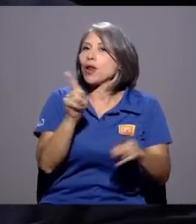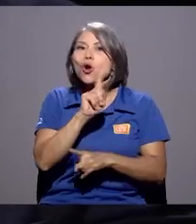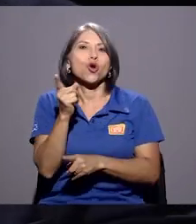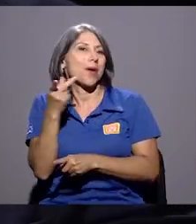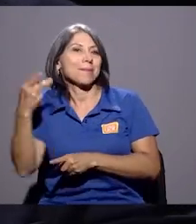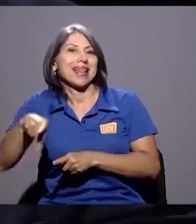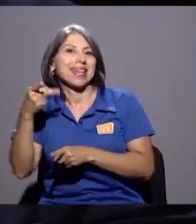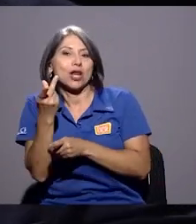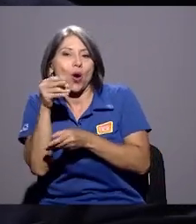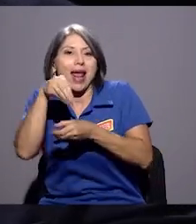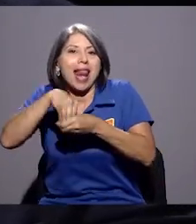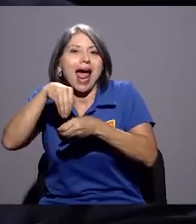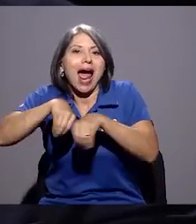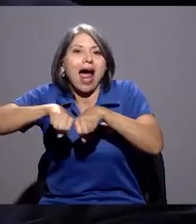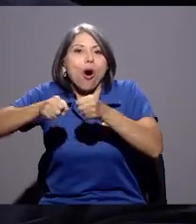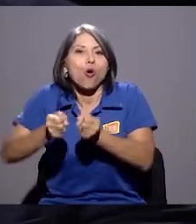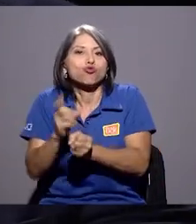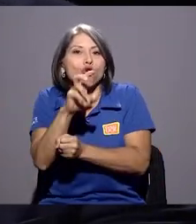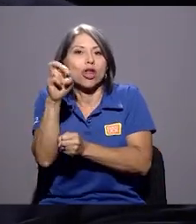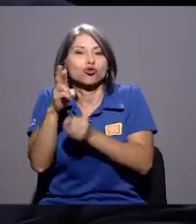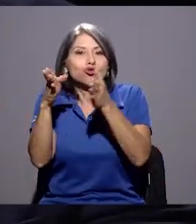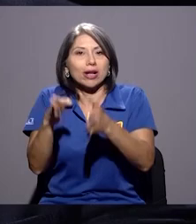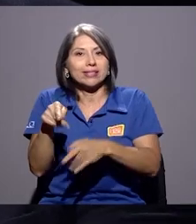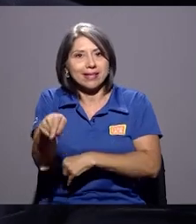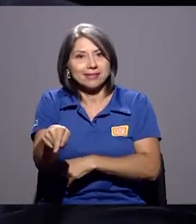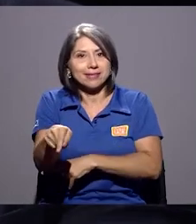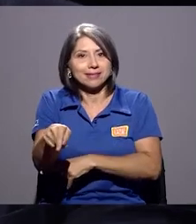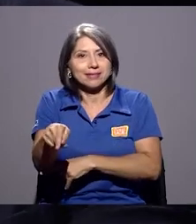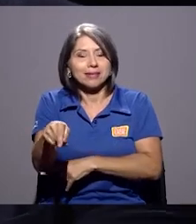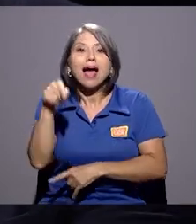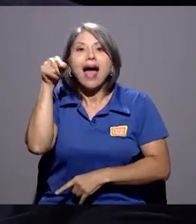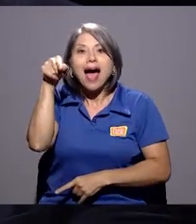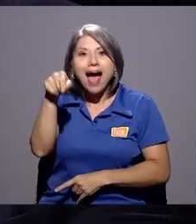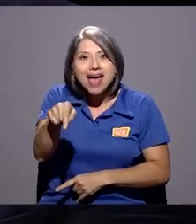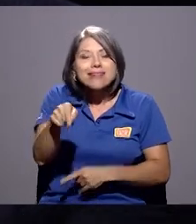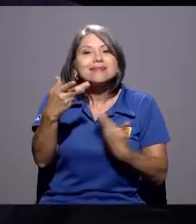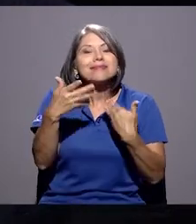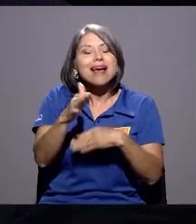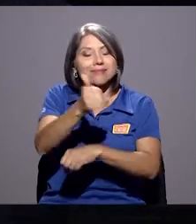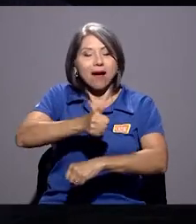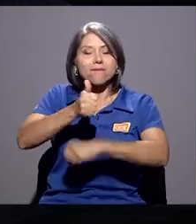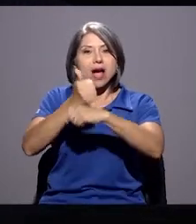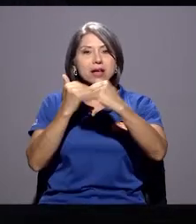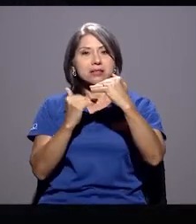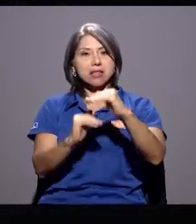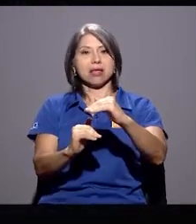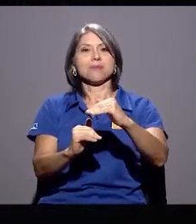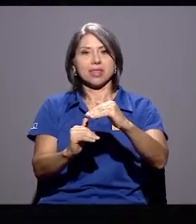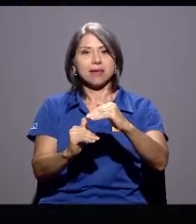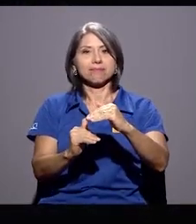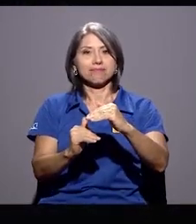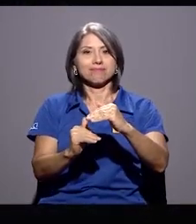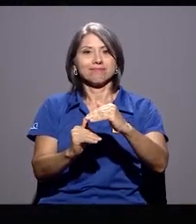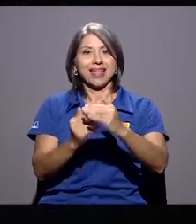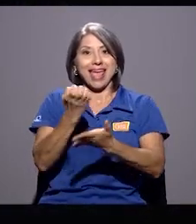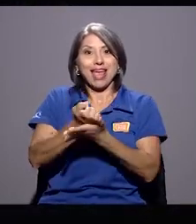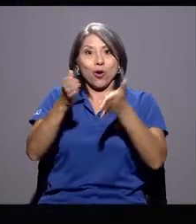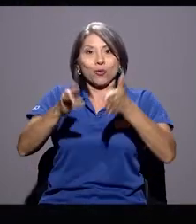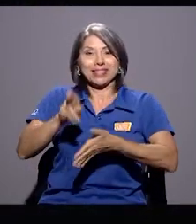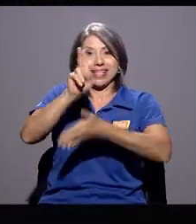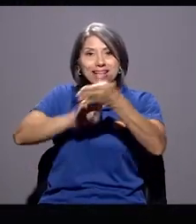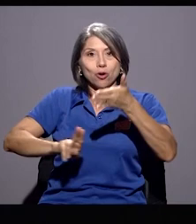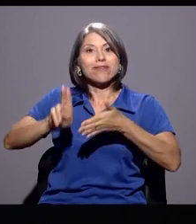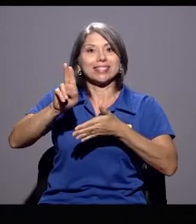ahorro de los costarricenses. Y ahí es donde hemos definido el límite técnicamente los economistas de la